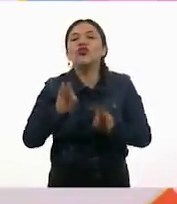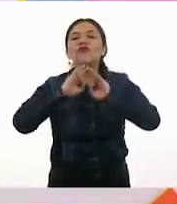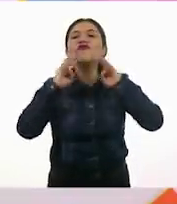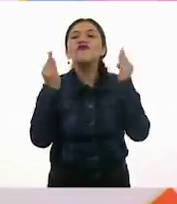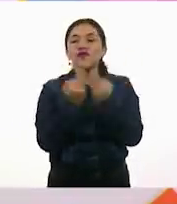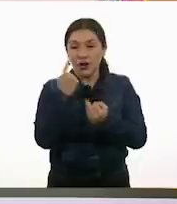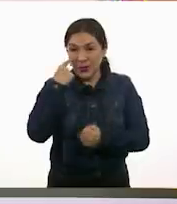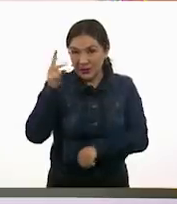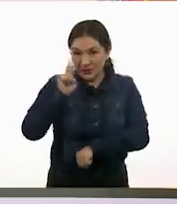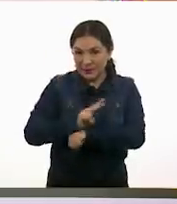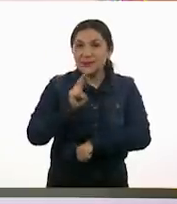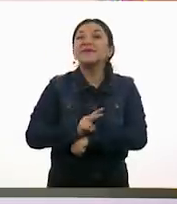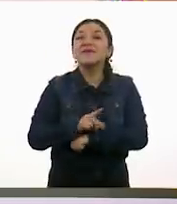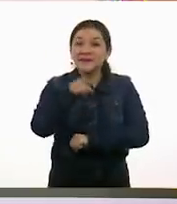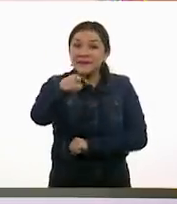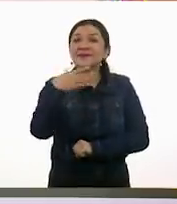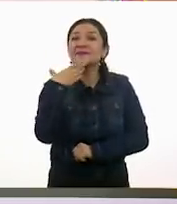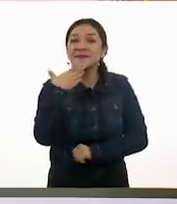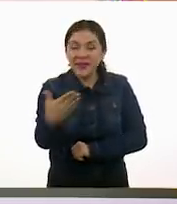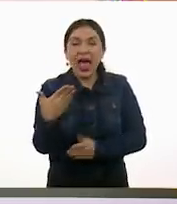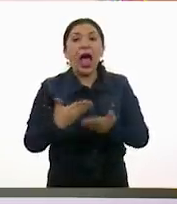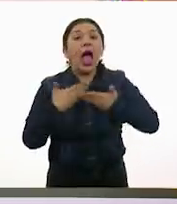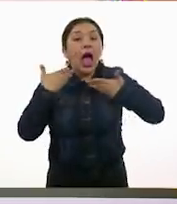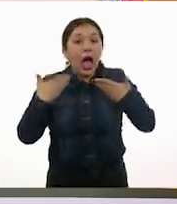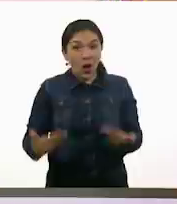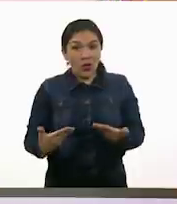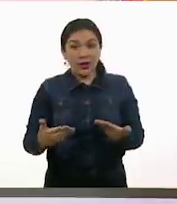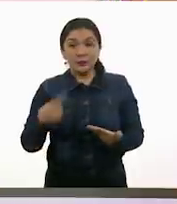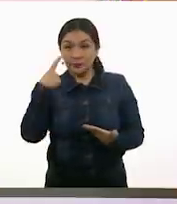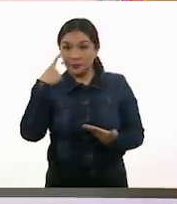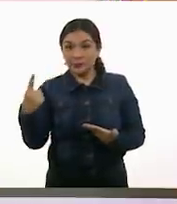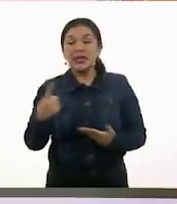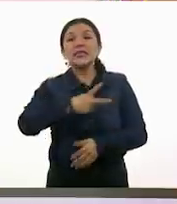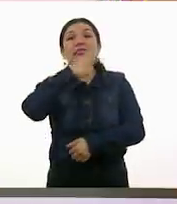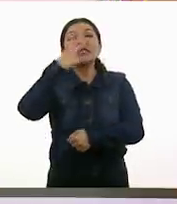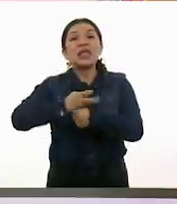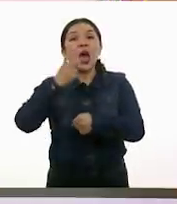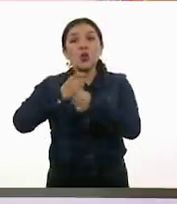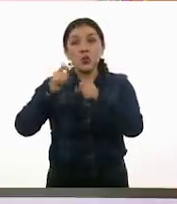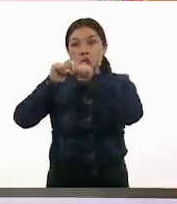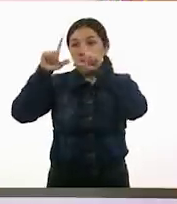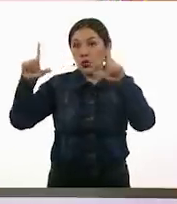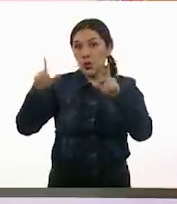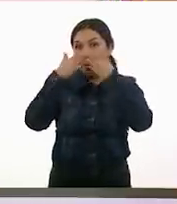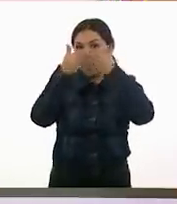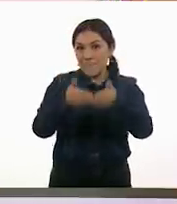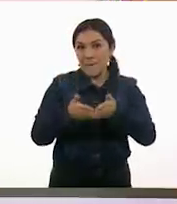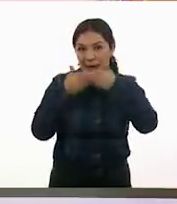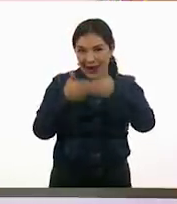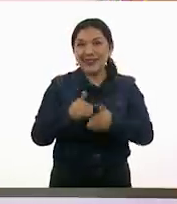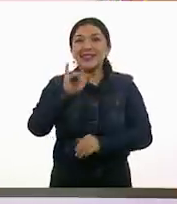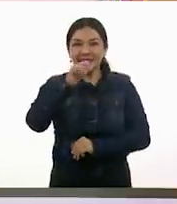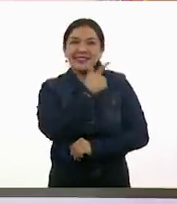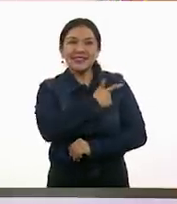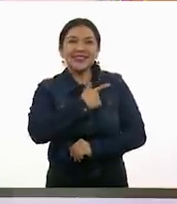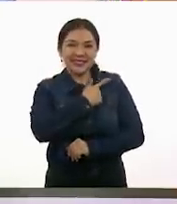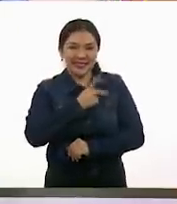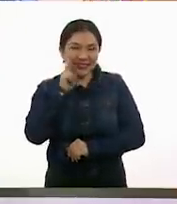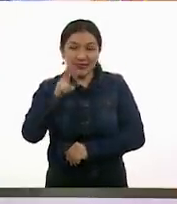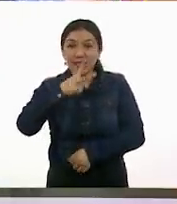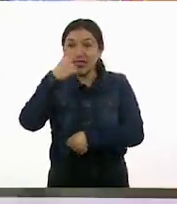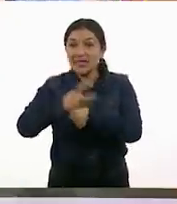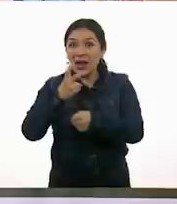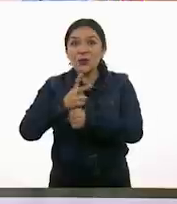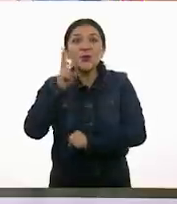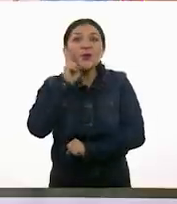de la forma. Muy bien, Alexia. Ahora vamos con nuestro segundo barquito. Ok. Vamos con nuestro segundo